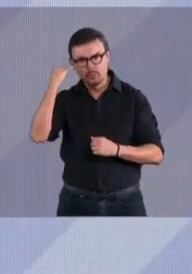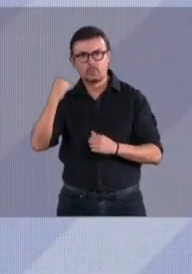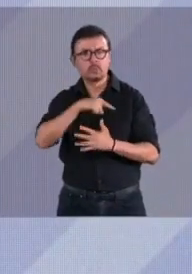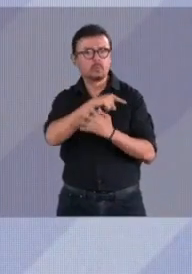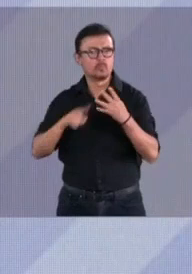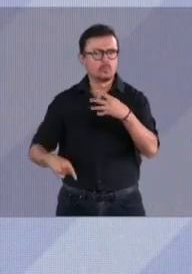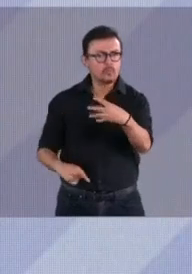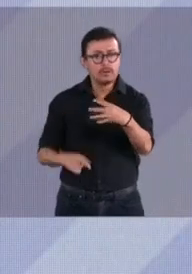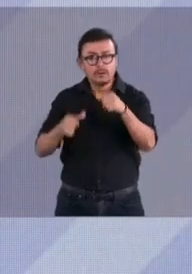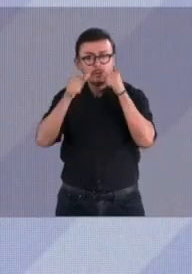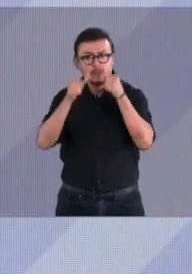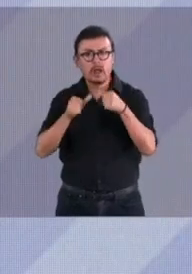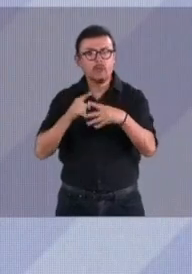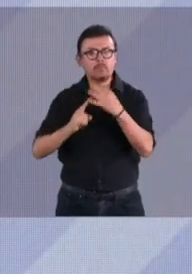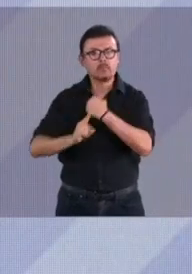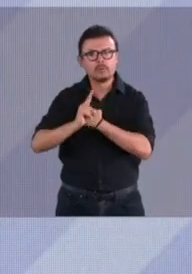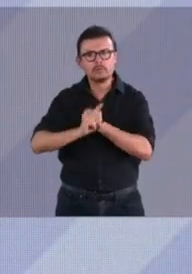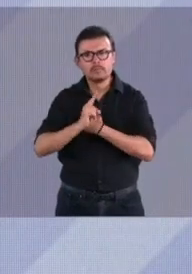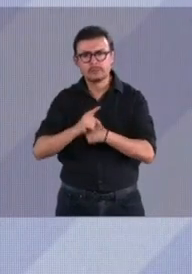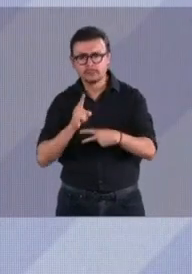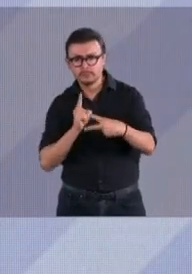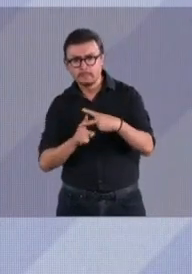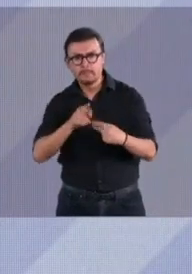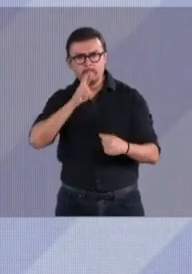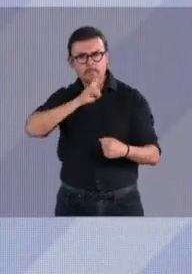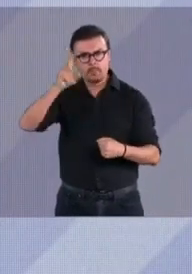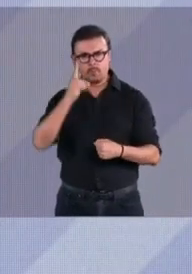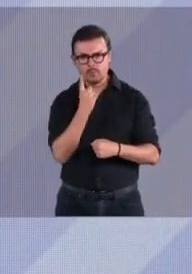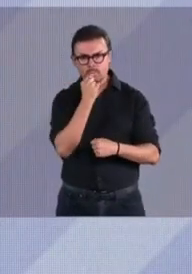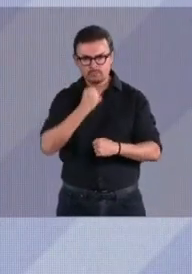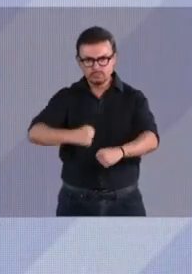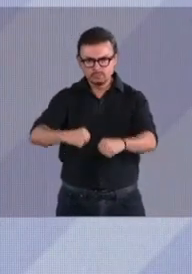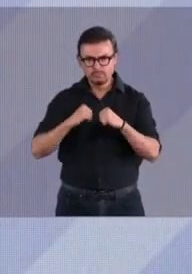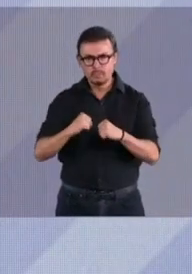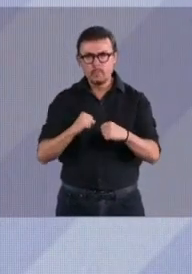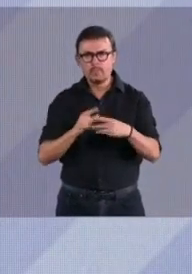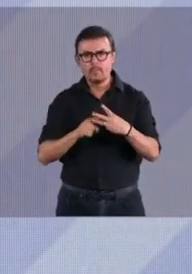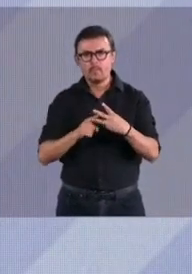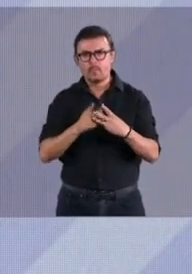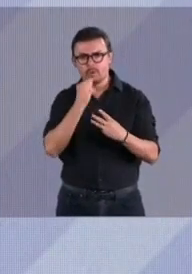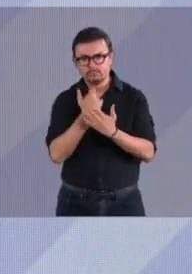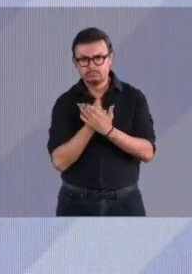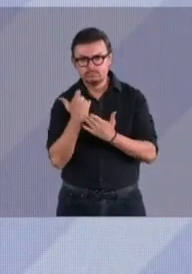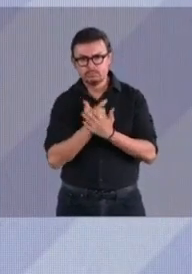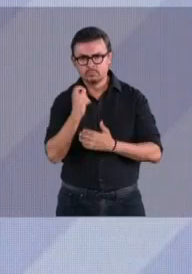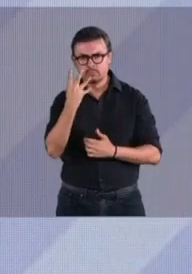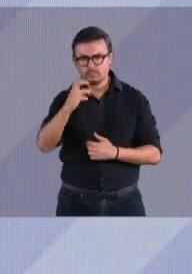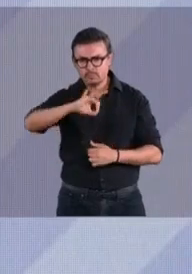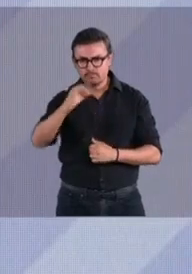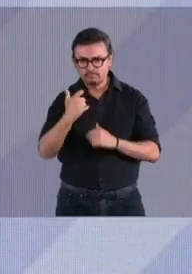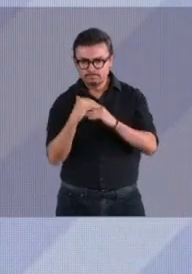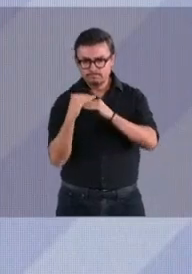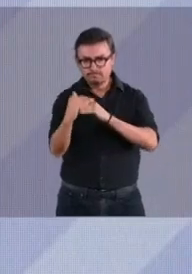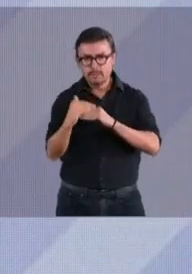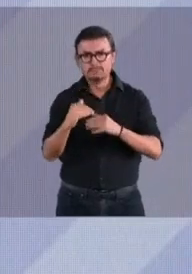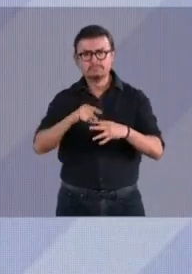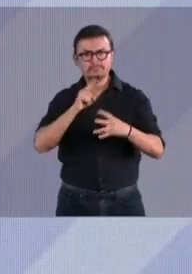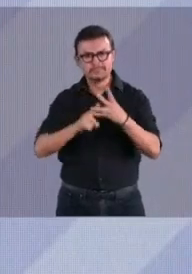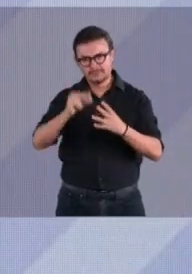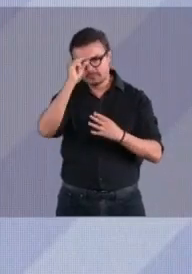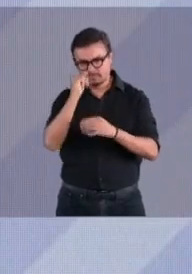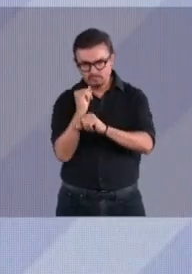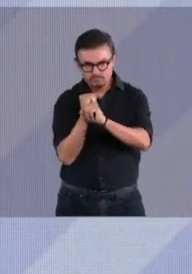atención a las causas, más y mejor policía, aumenté el salario de la policía en 64%, inteligencia e investigación,